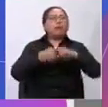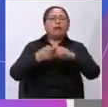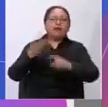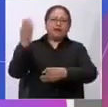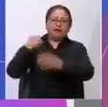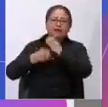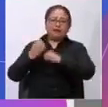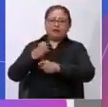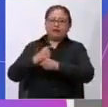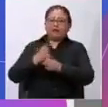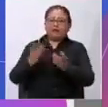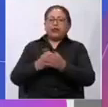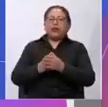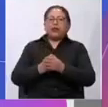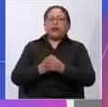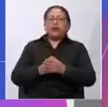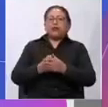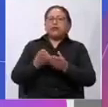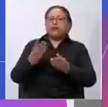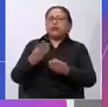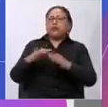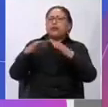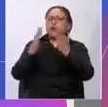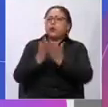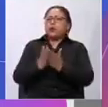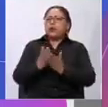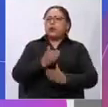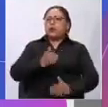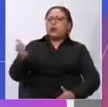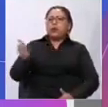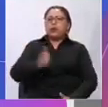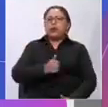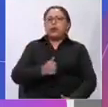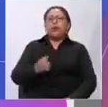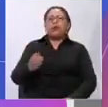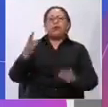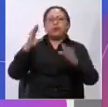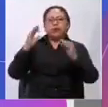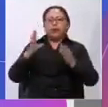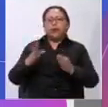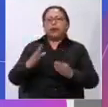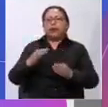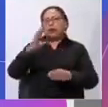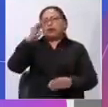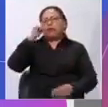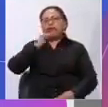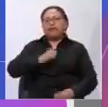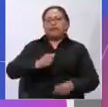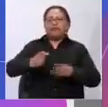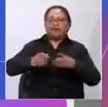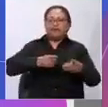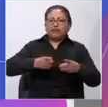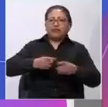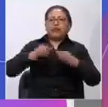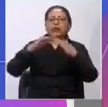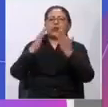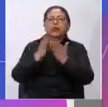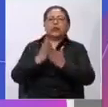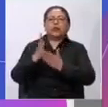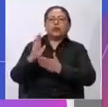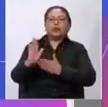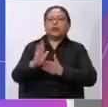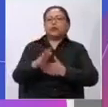también donde se ejerce violencia, era un espacio también donde las maestras, los maestros, directores de las unidades